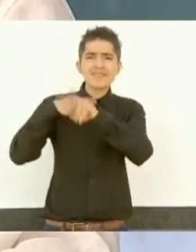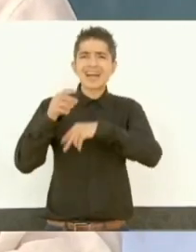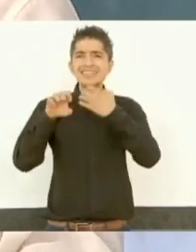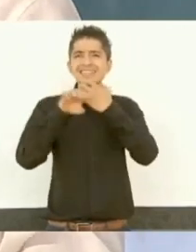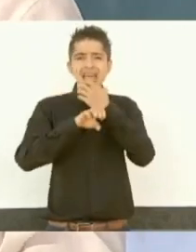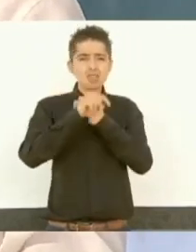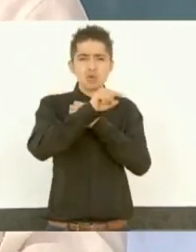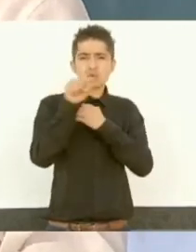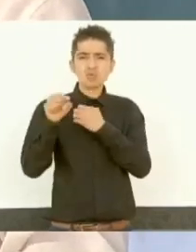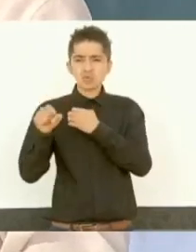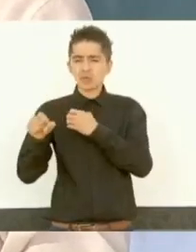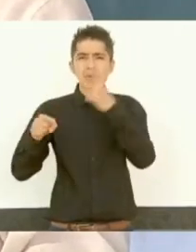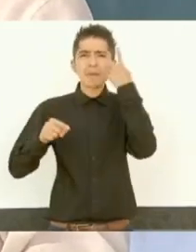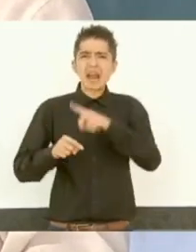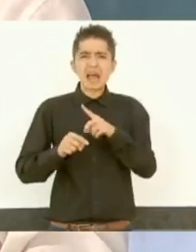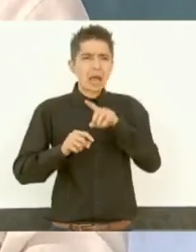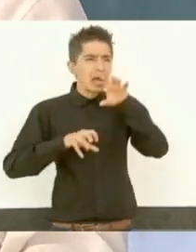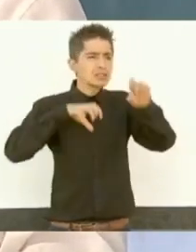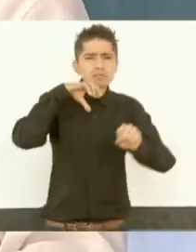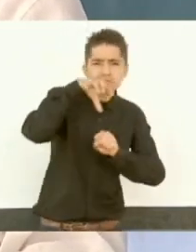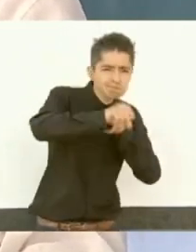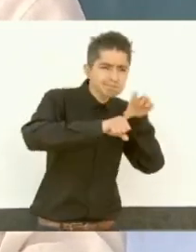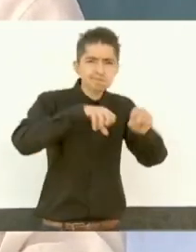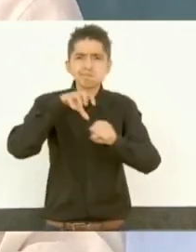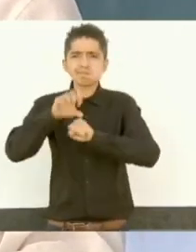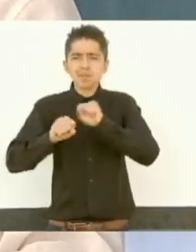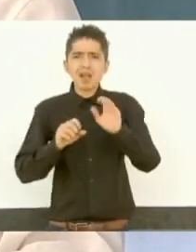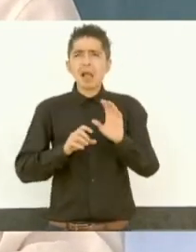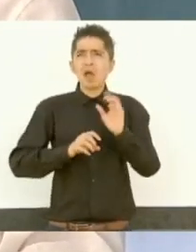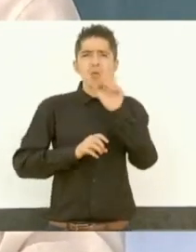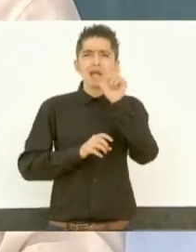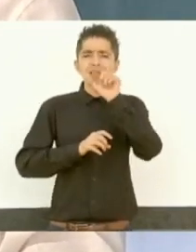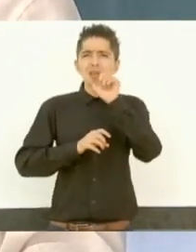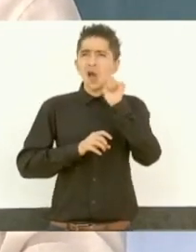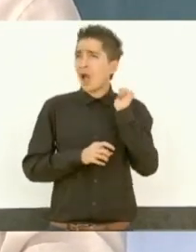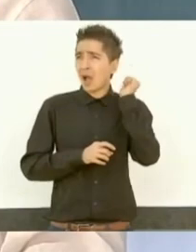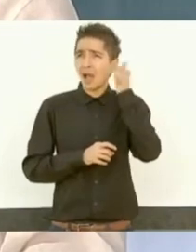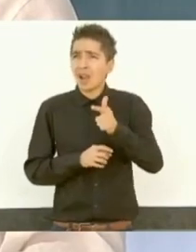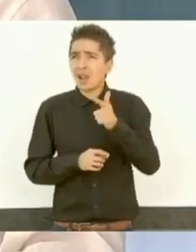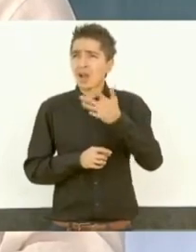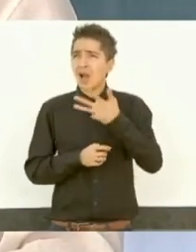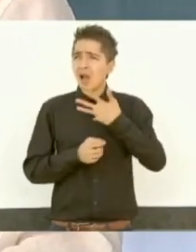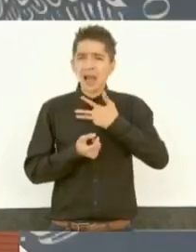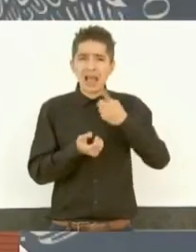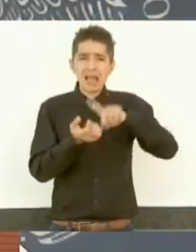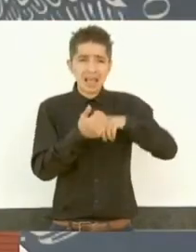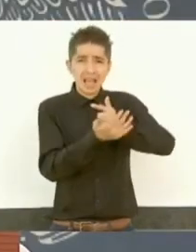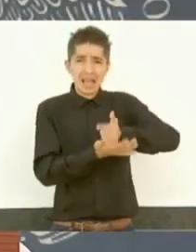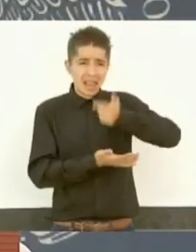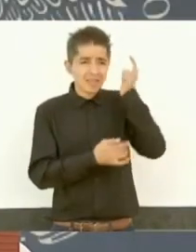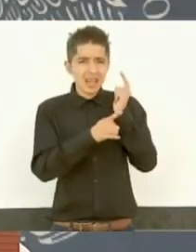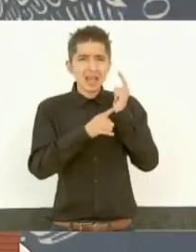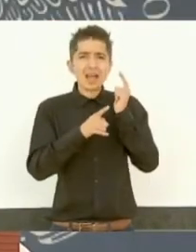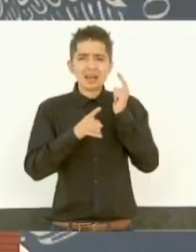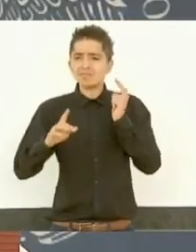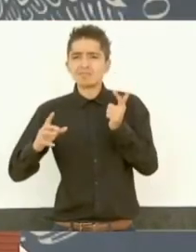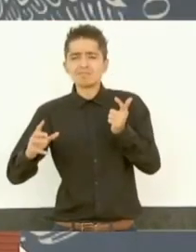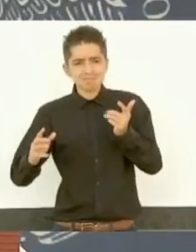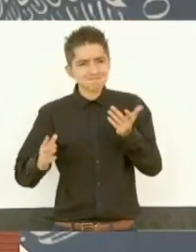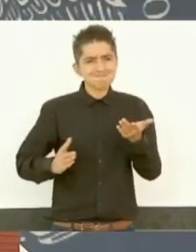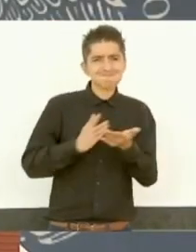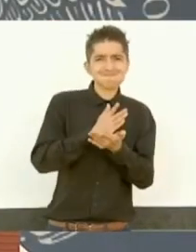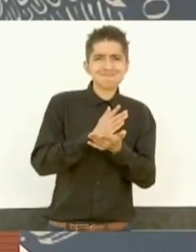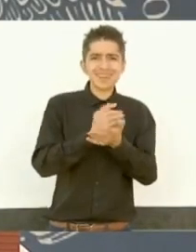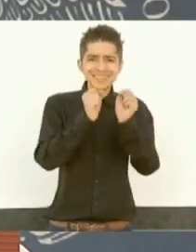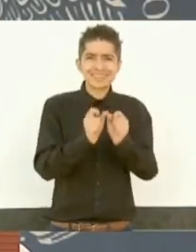estados cuando había una situación grave de